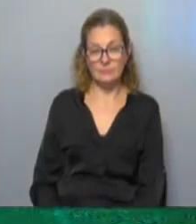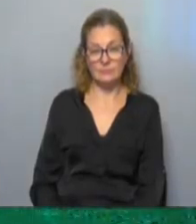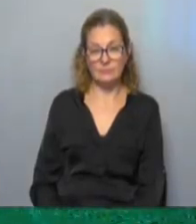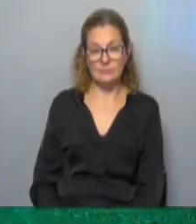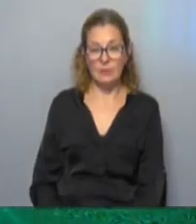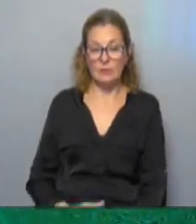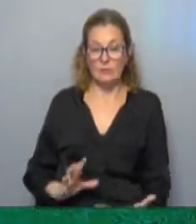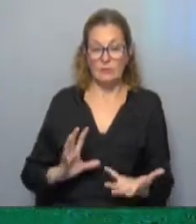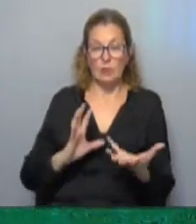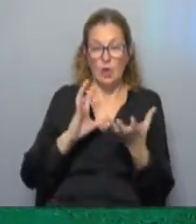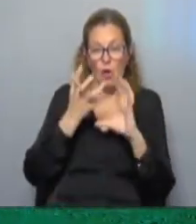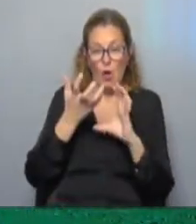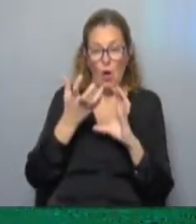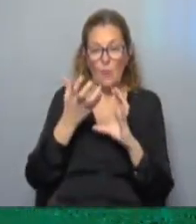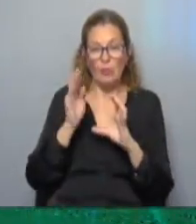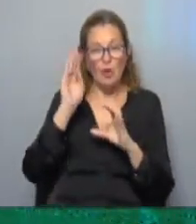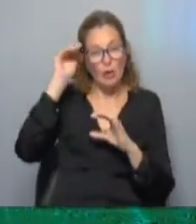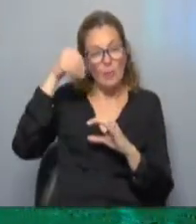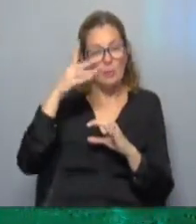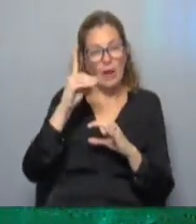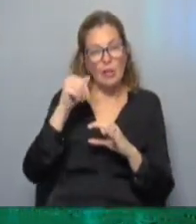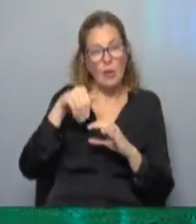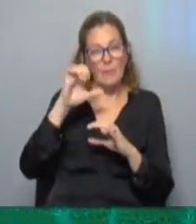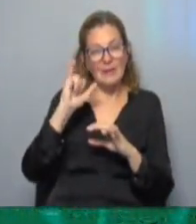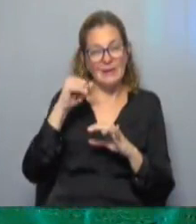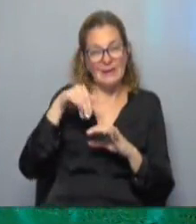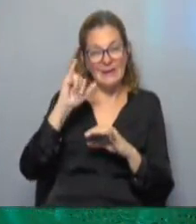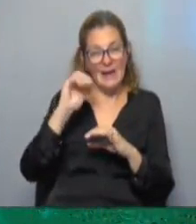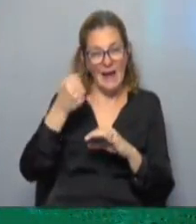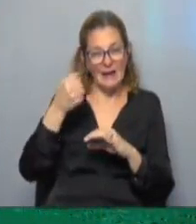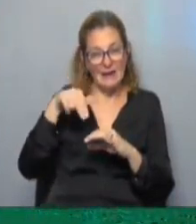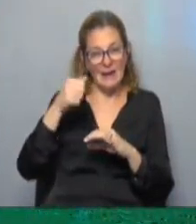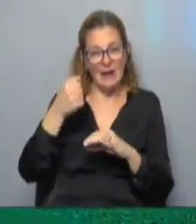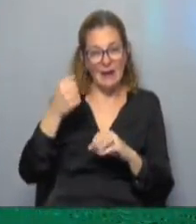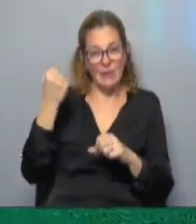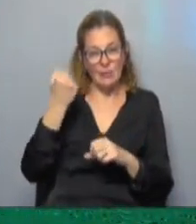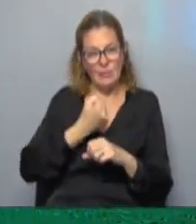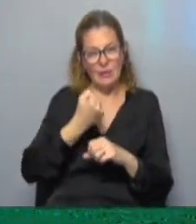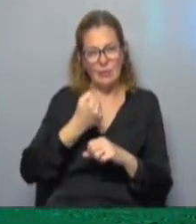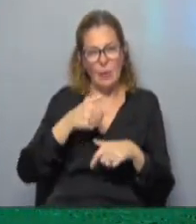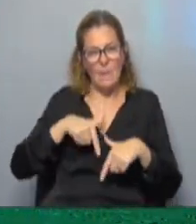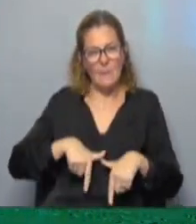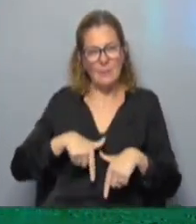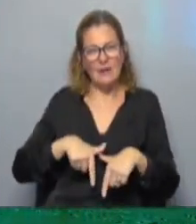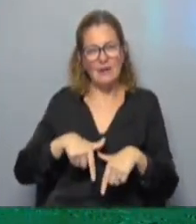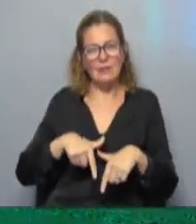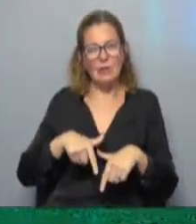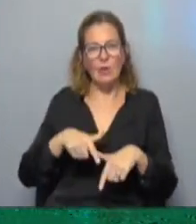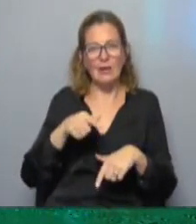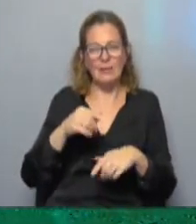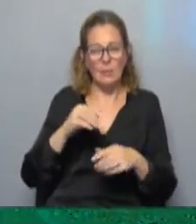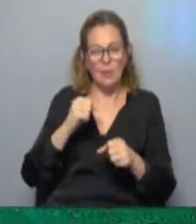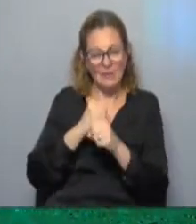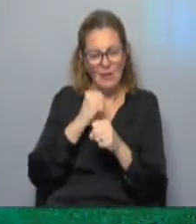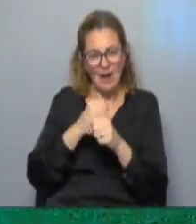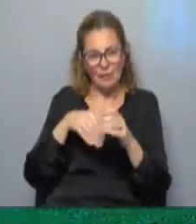Conmoción en República Dominicana ante el asesinato del ministro de Medio Ambiente Orlando Jorge Mera hecho que ocurrió en su despacho